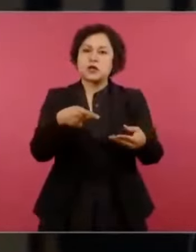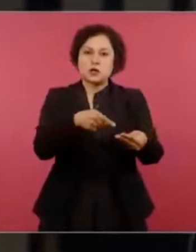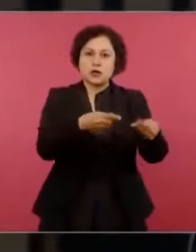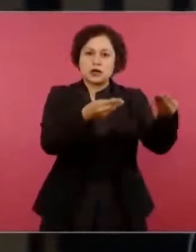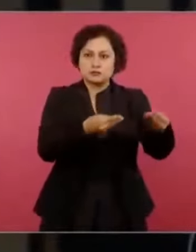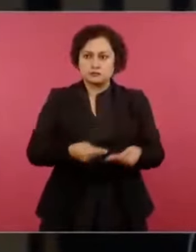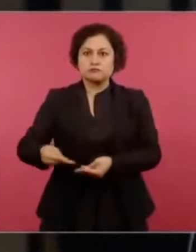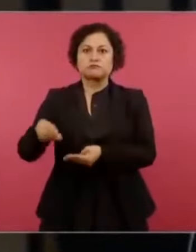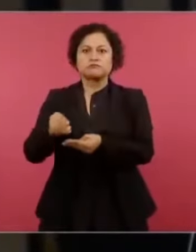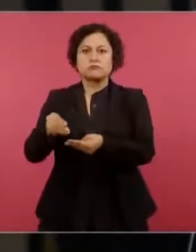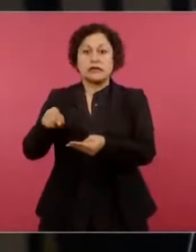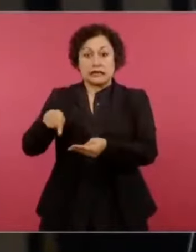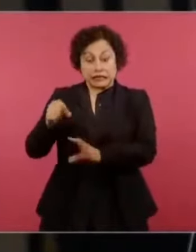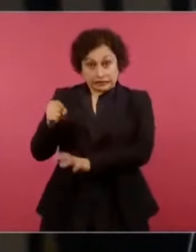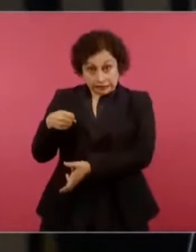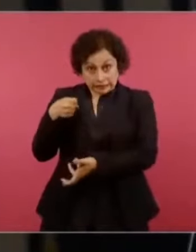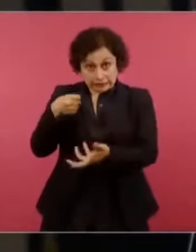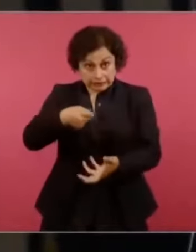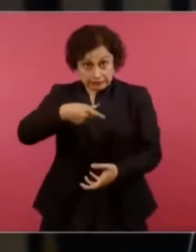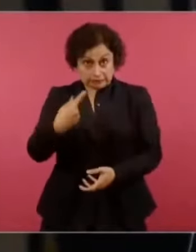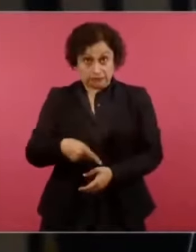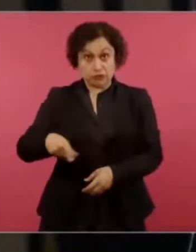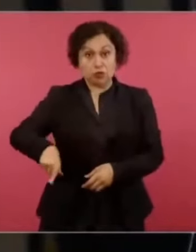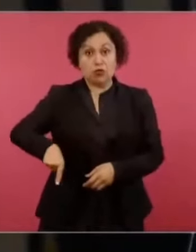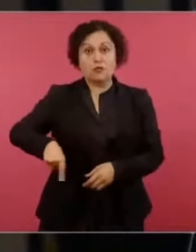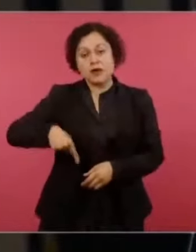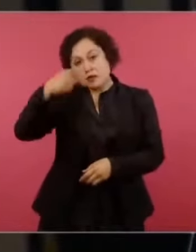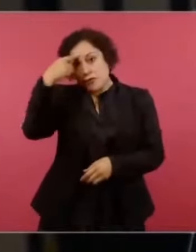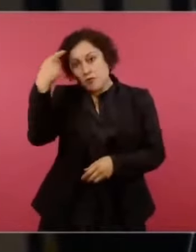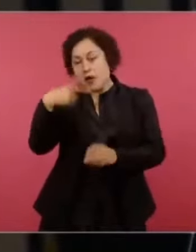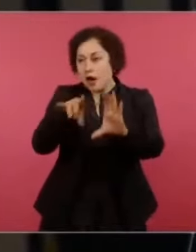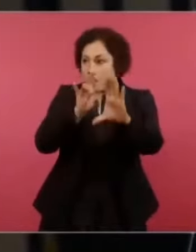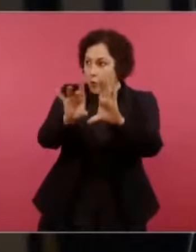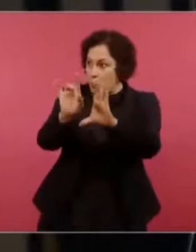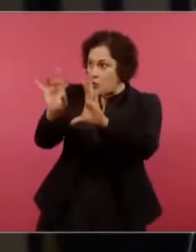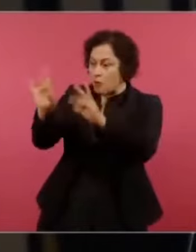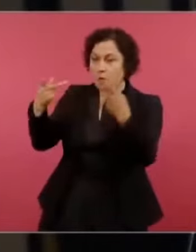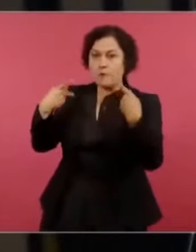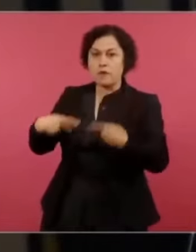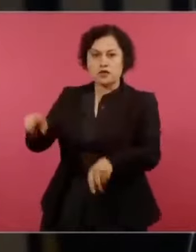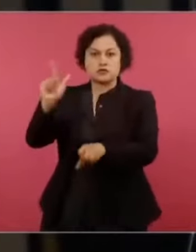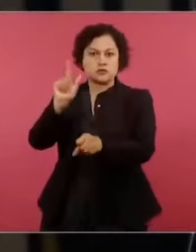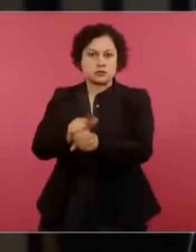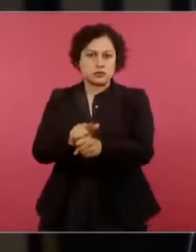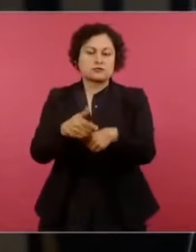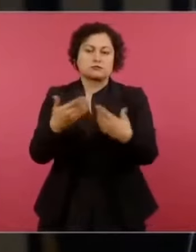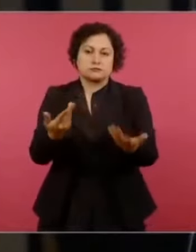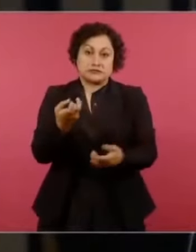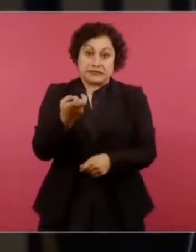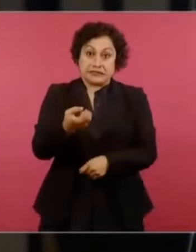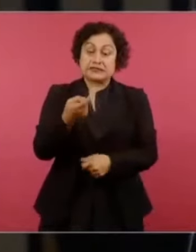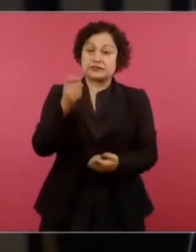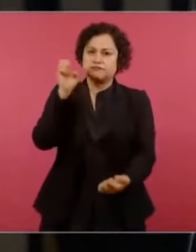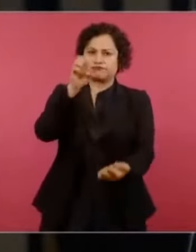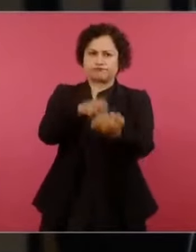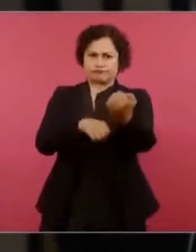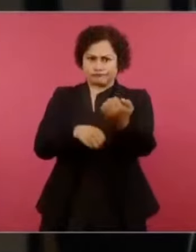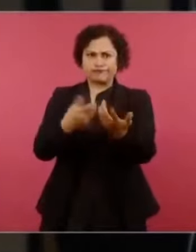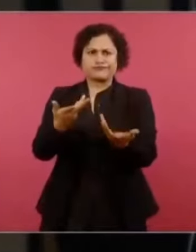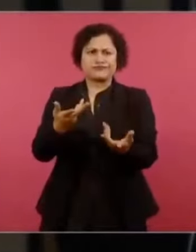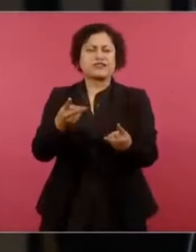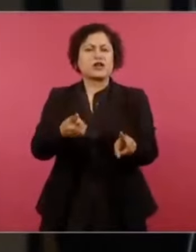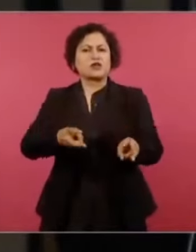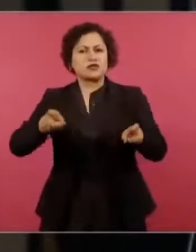cuentas privadas. Aquí la mecánica que se estaría denunciando de este fraude continuado, pues se da